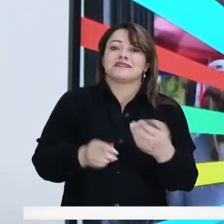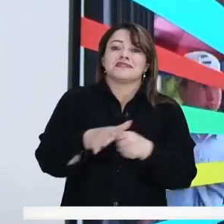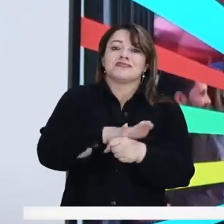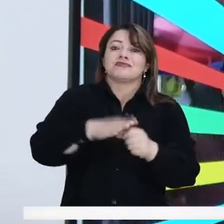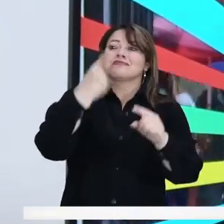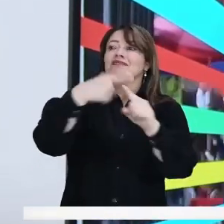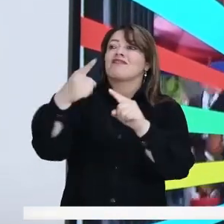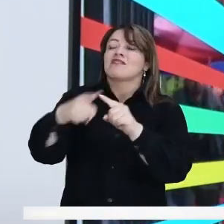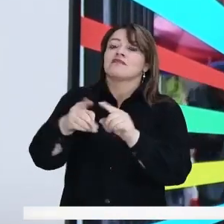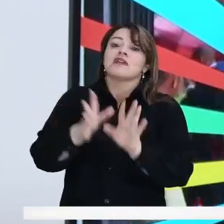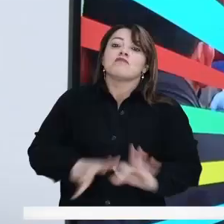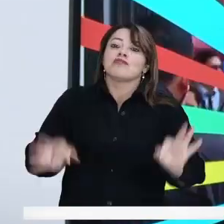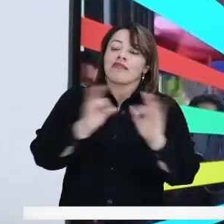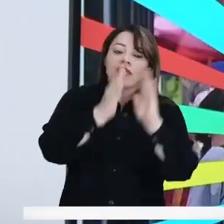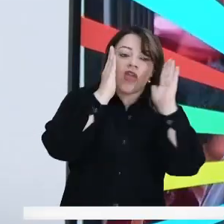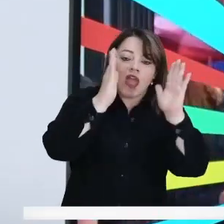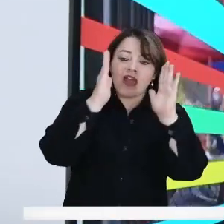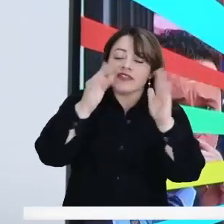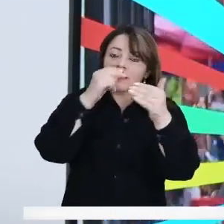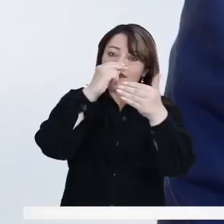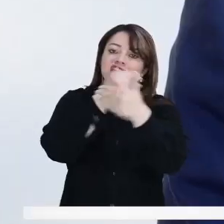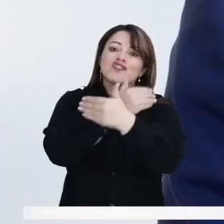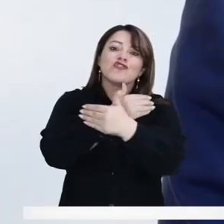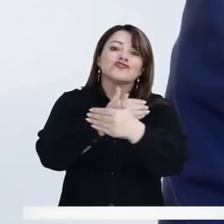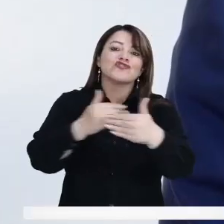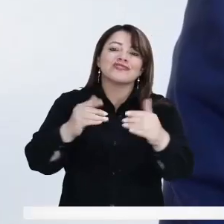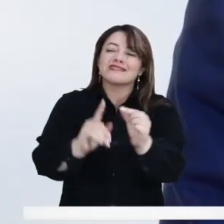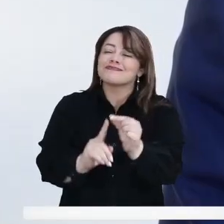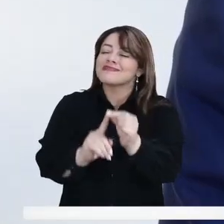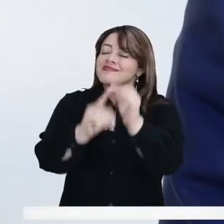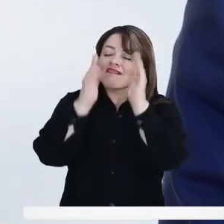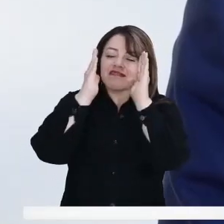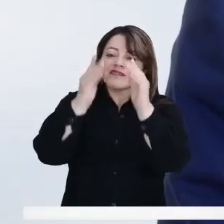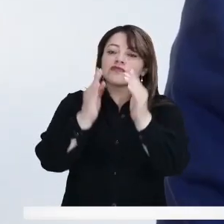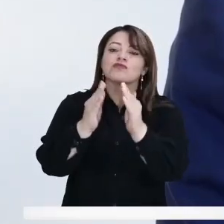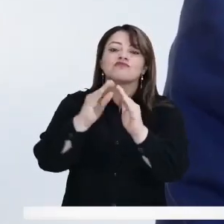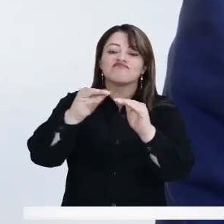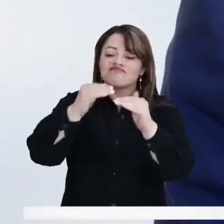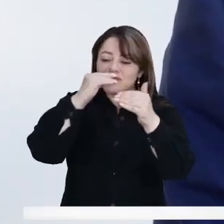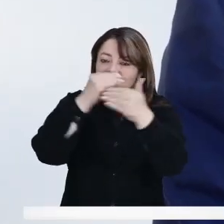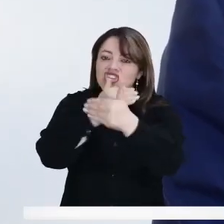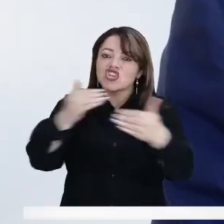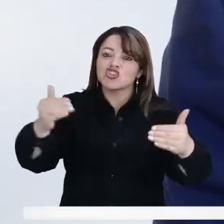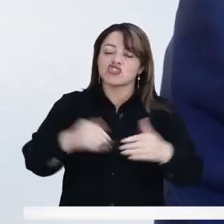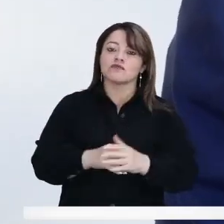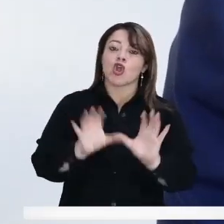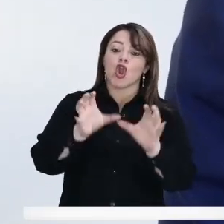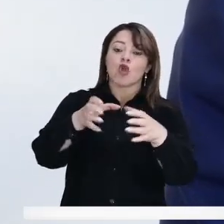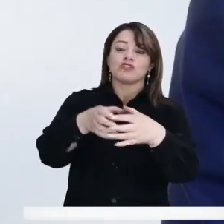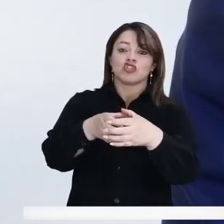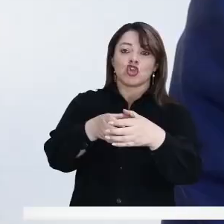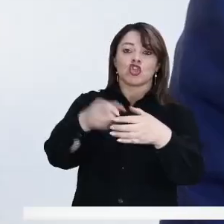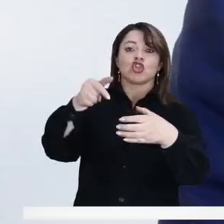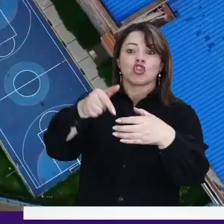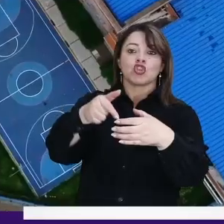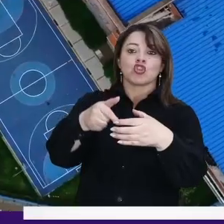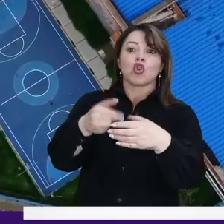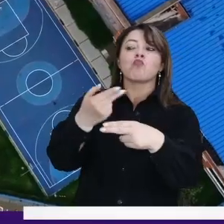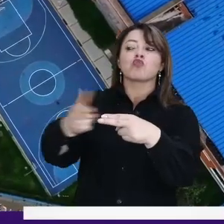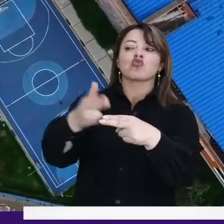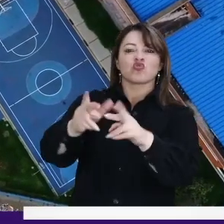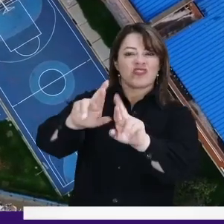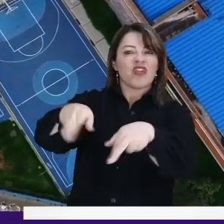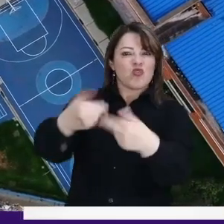situaciones que merecen que atendamos a la niñez. Y por lo tanto, esta comisión que se va a reunir